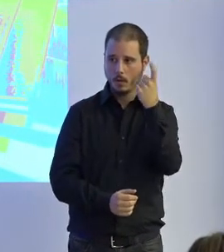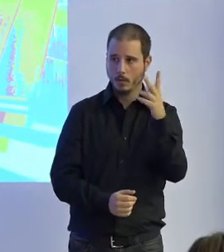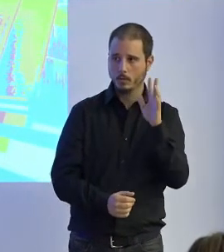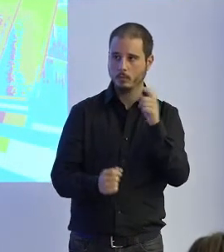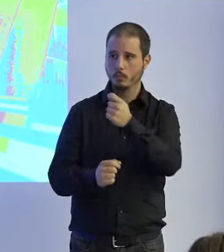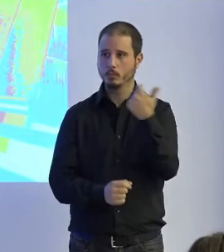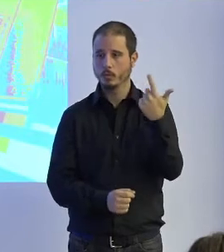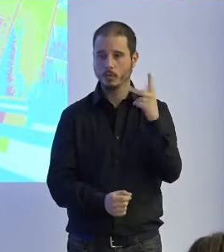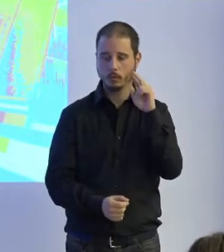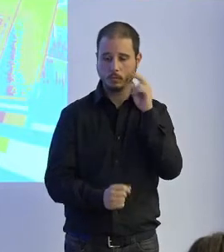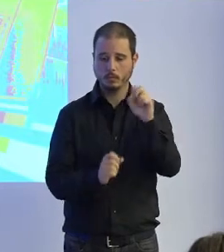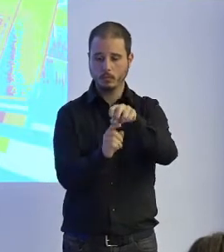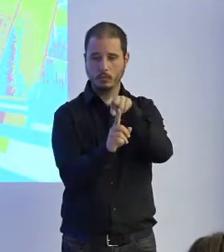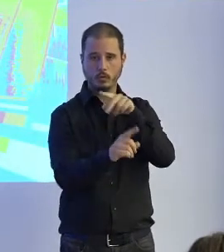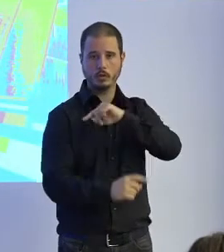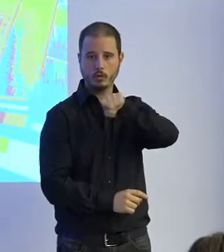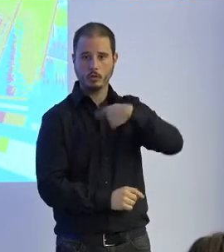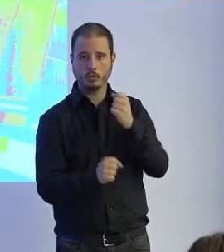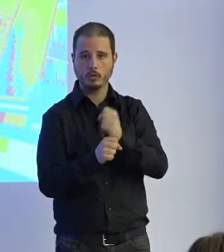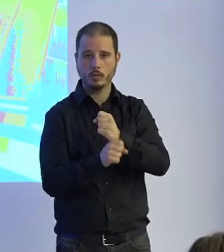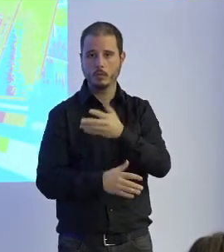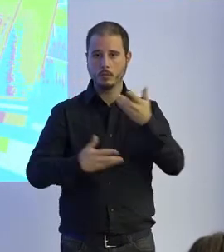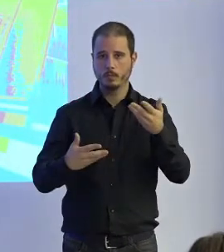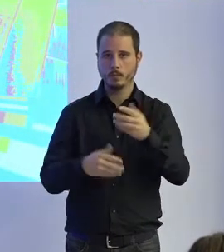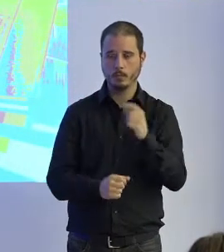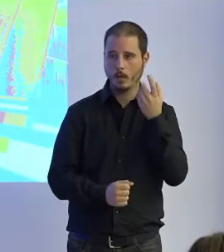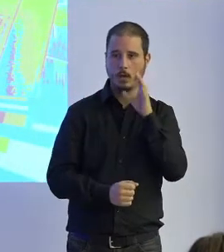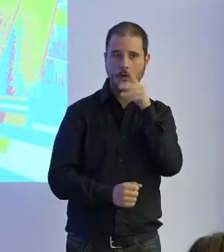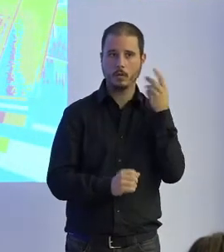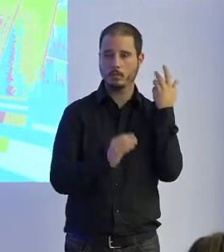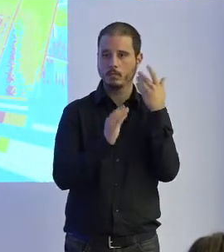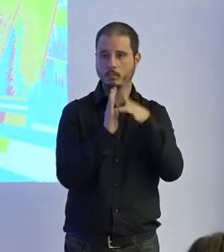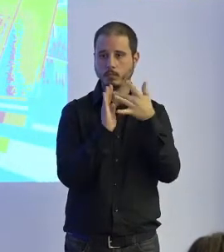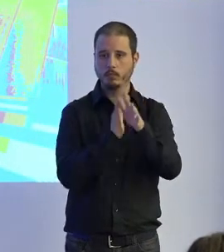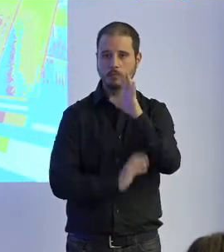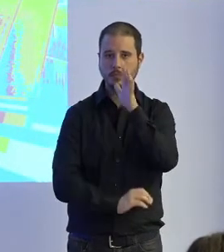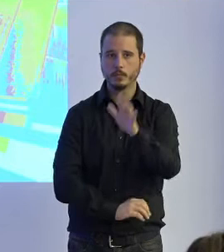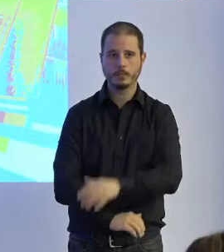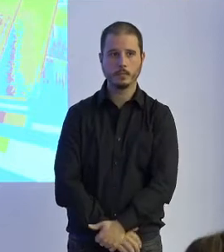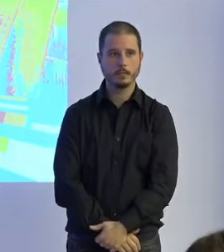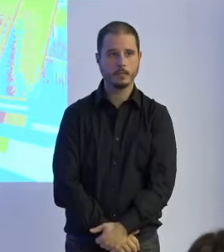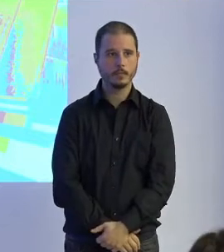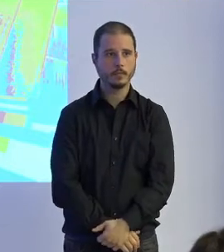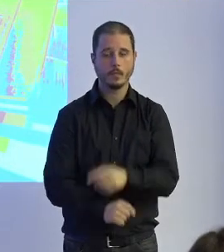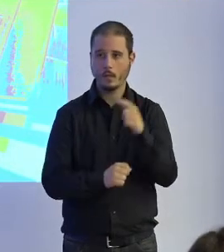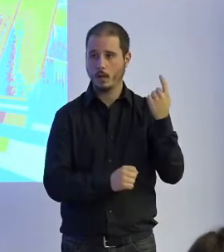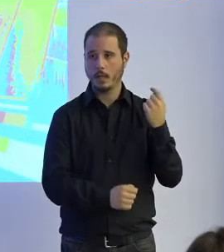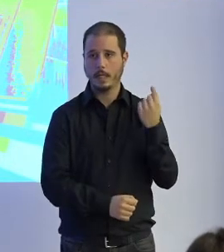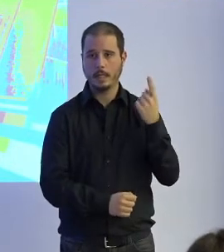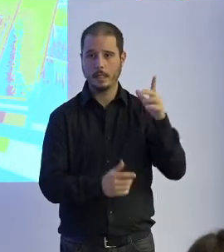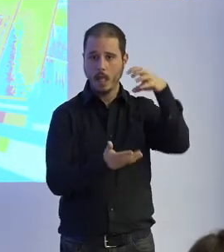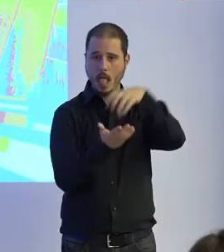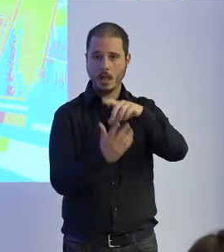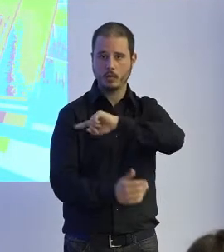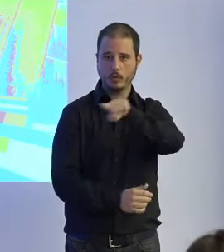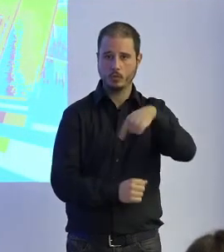nuestro foco en eso trabajamos y les voy a contar un poco por qué bueno déjenme presentar un poco el centro CARTIP en donde trabajamos que es un centro